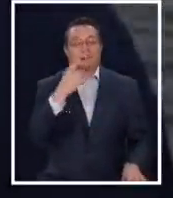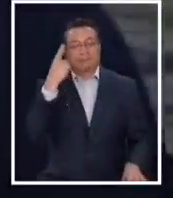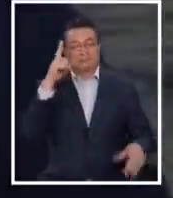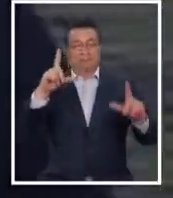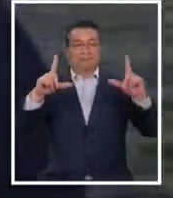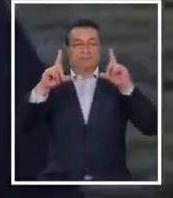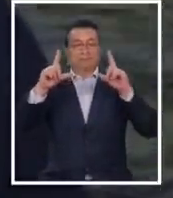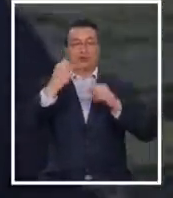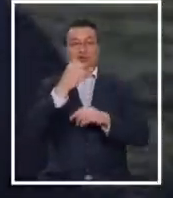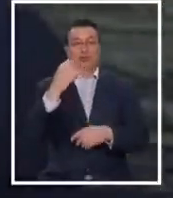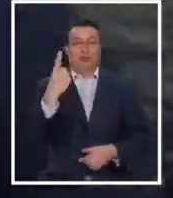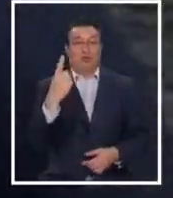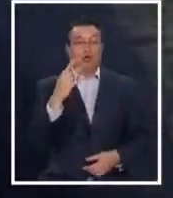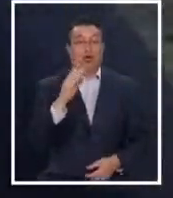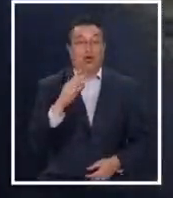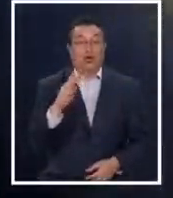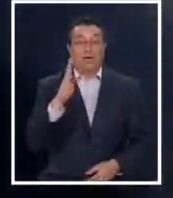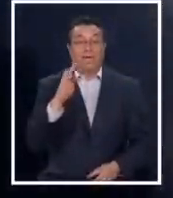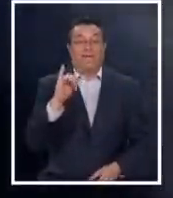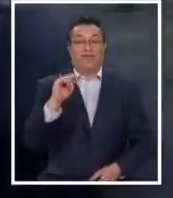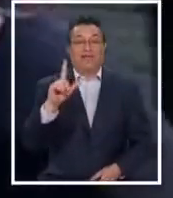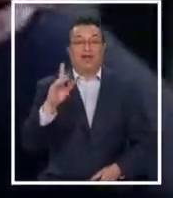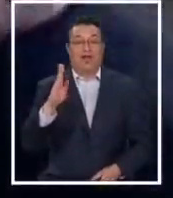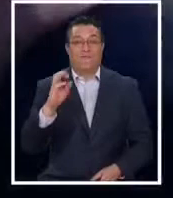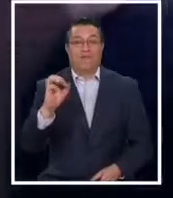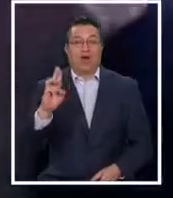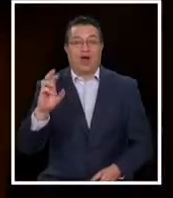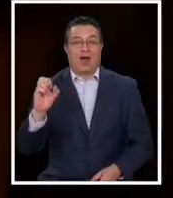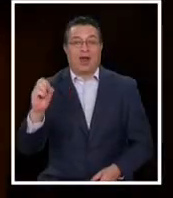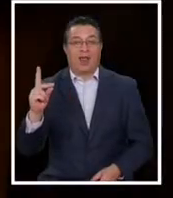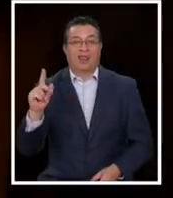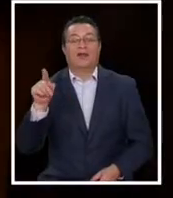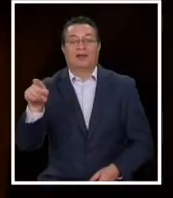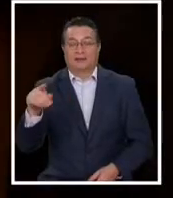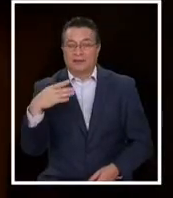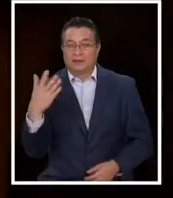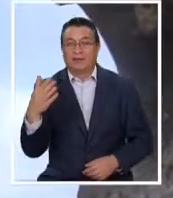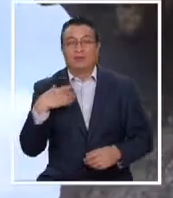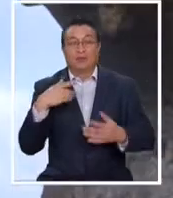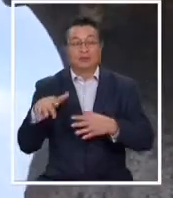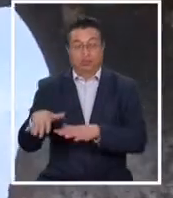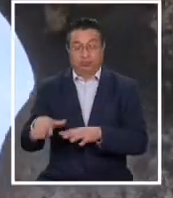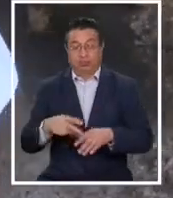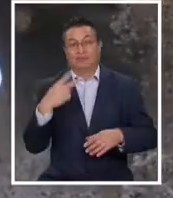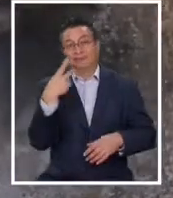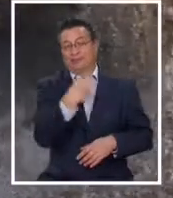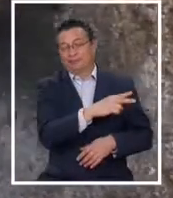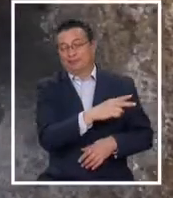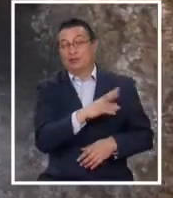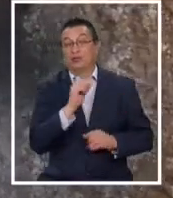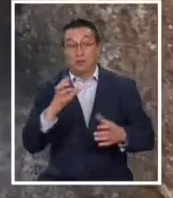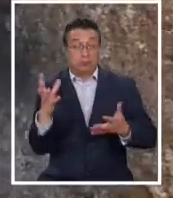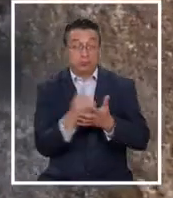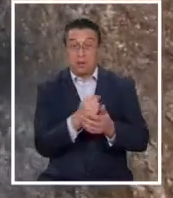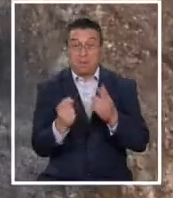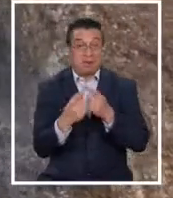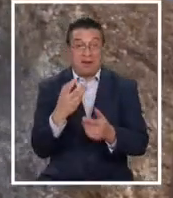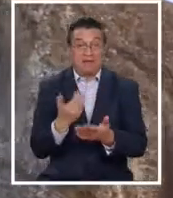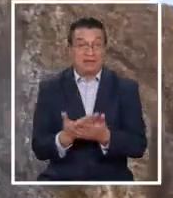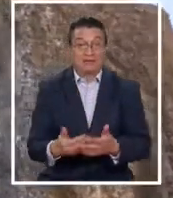número uno del ranking Billboard. Como nunca nadie en esta parte del mundo, con su Polinesia incluida, lo había logrado.